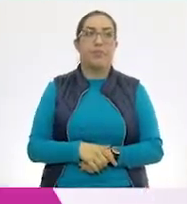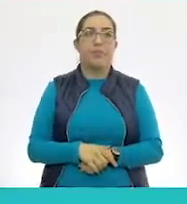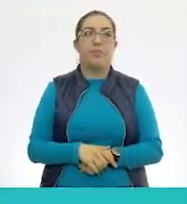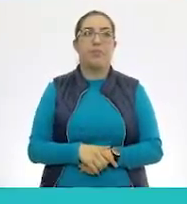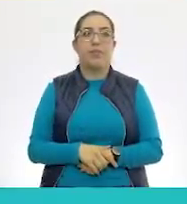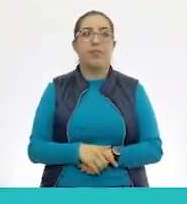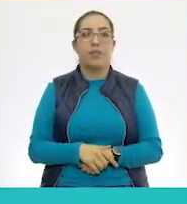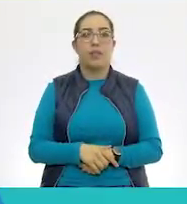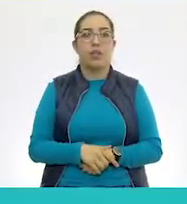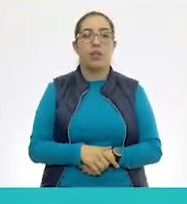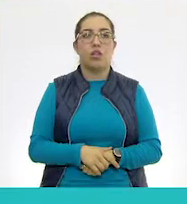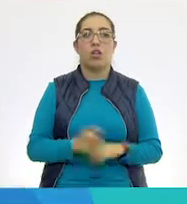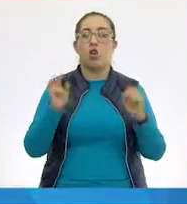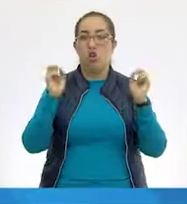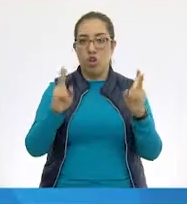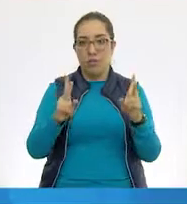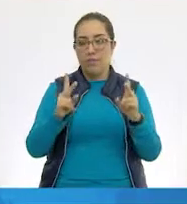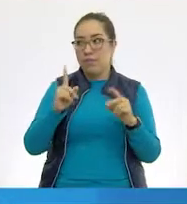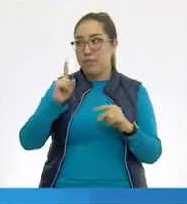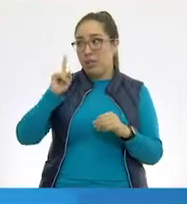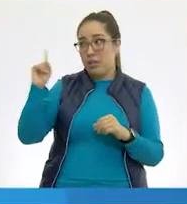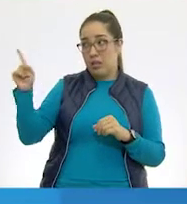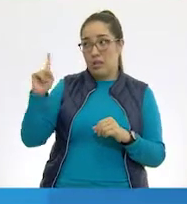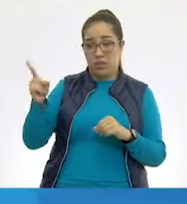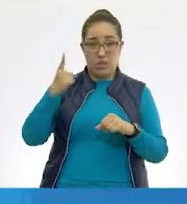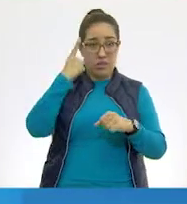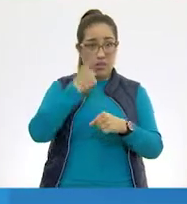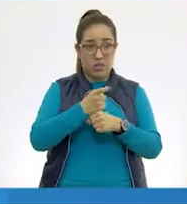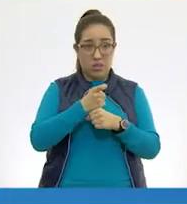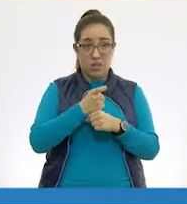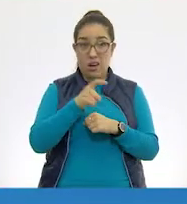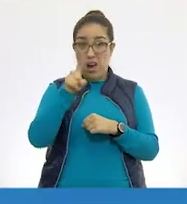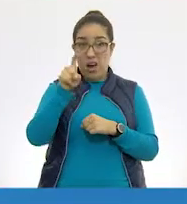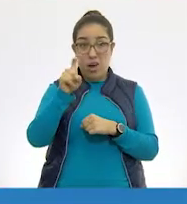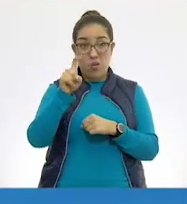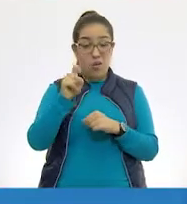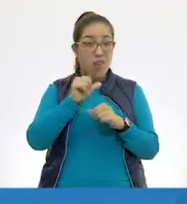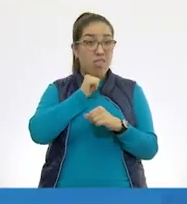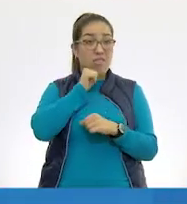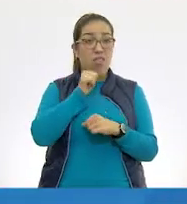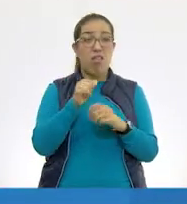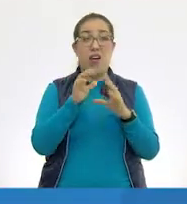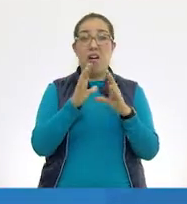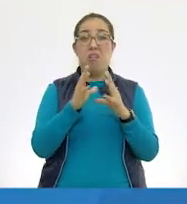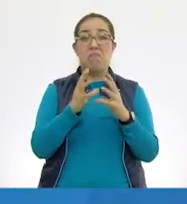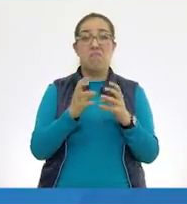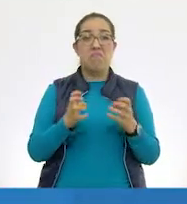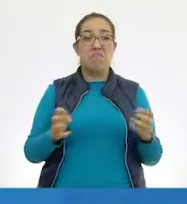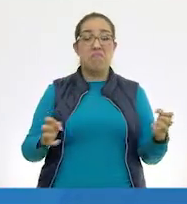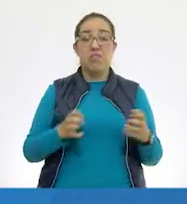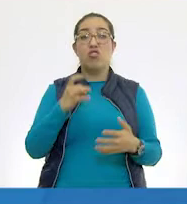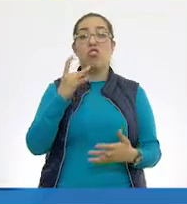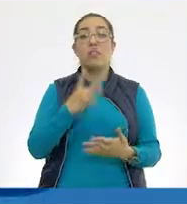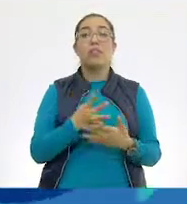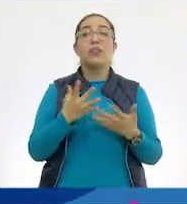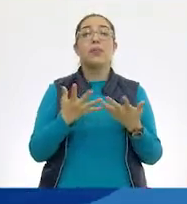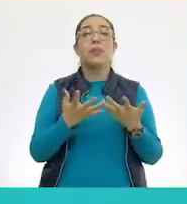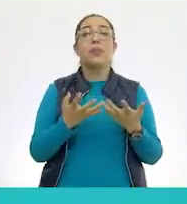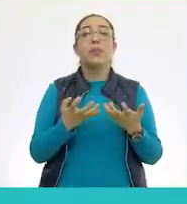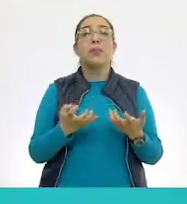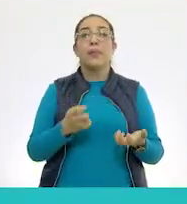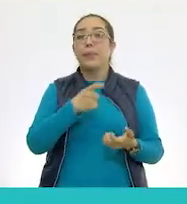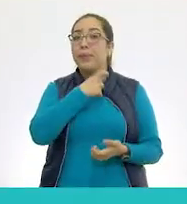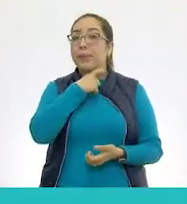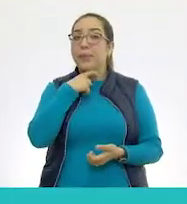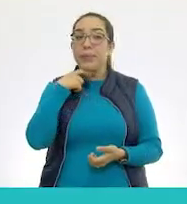Muy Muy Entonces, pues aquí yo no veo nada de agua. De hecho, veo casi todo seco. Exacto. Entonces, ¿te parece si le ponemos un